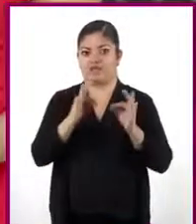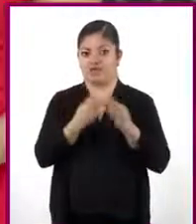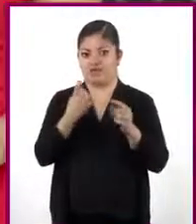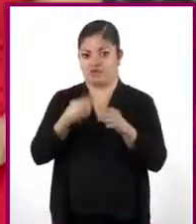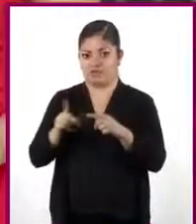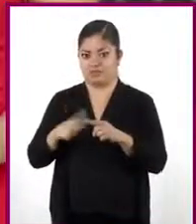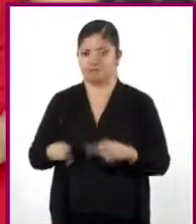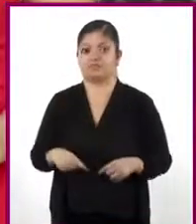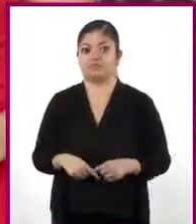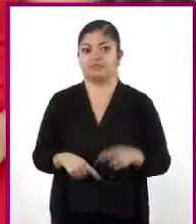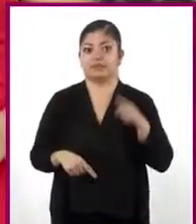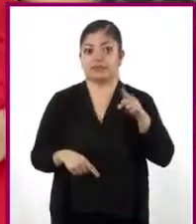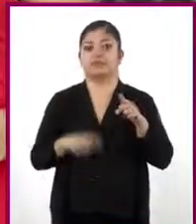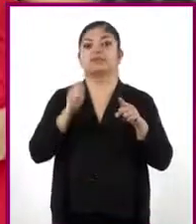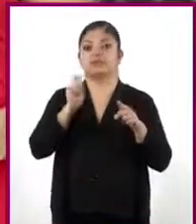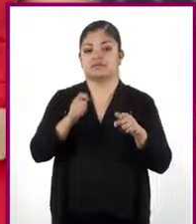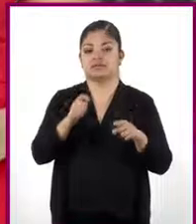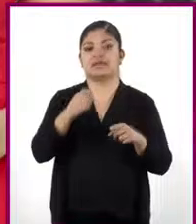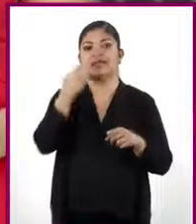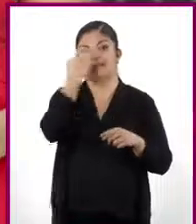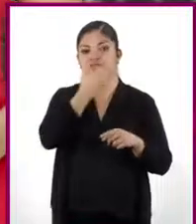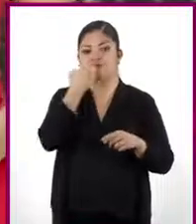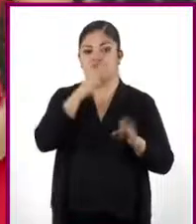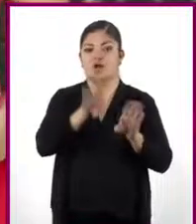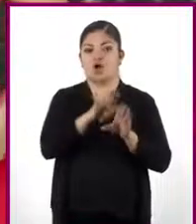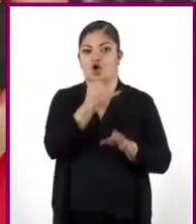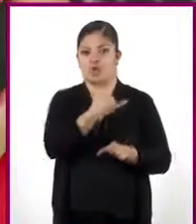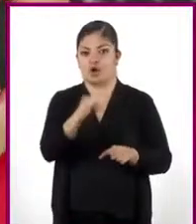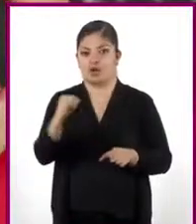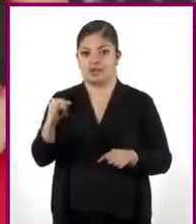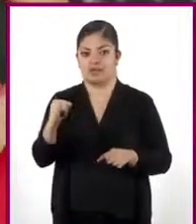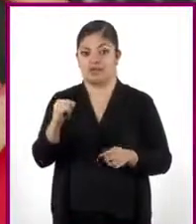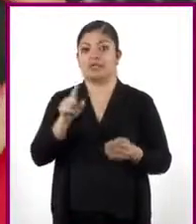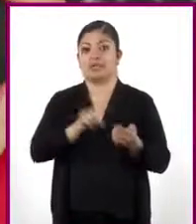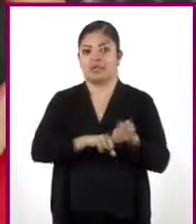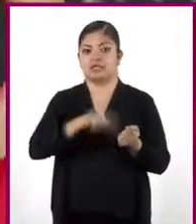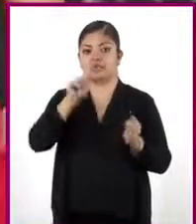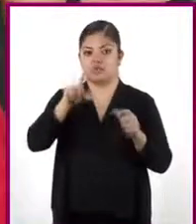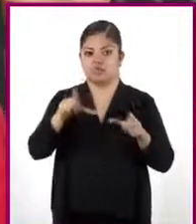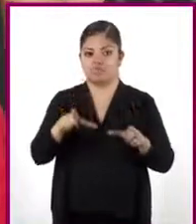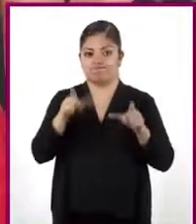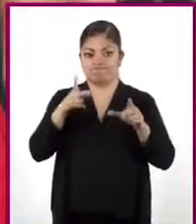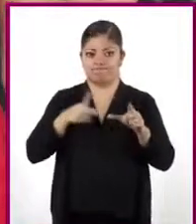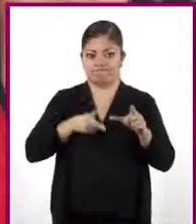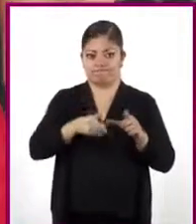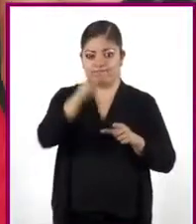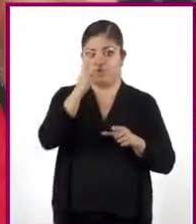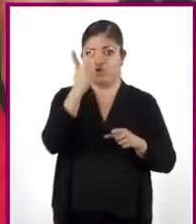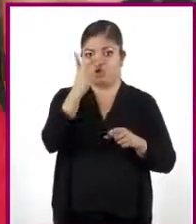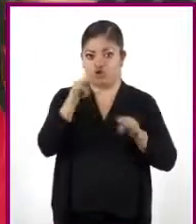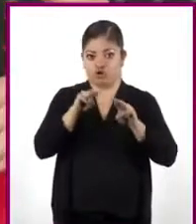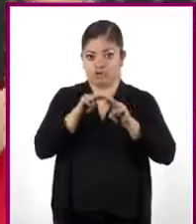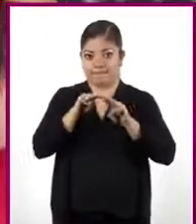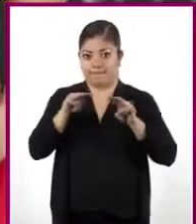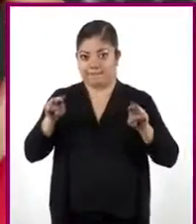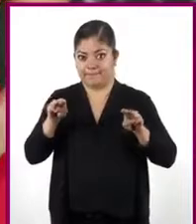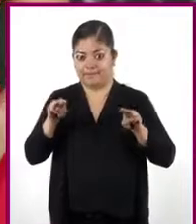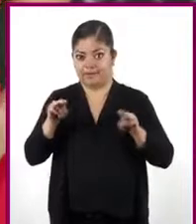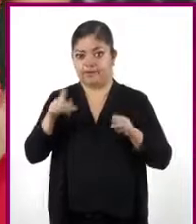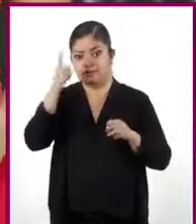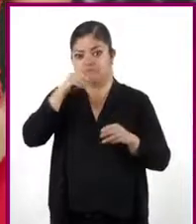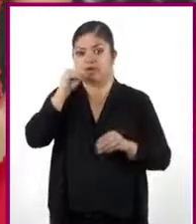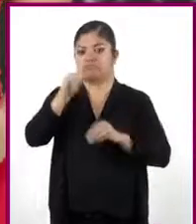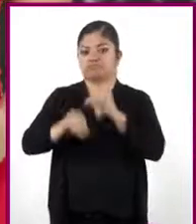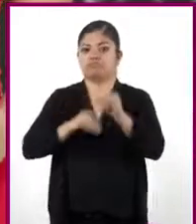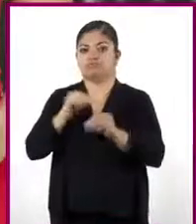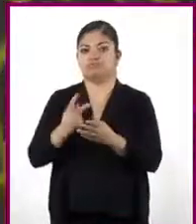Este es el huerto de la escuela y solo destinaremos un pedazo del terreno de dos metros de largo para sembrar